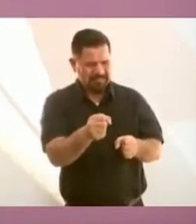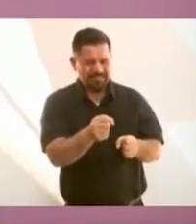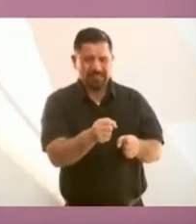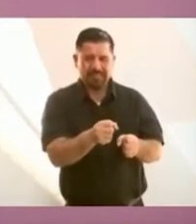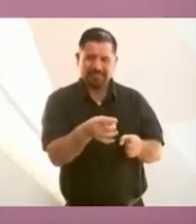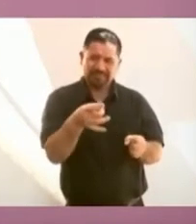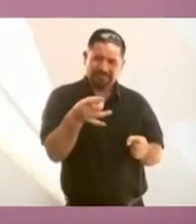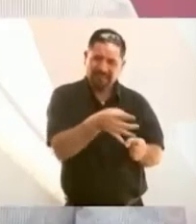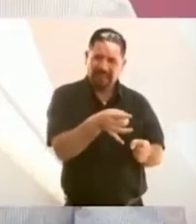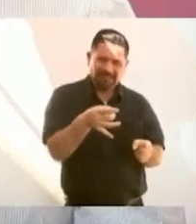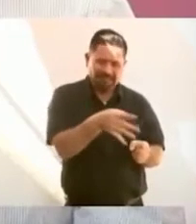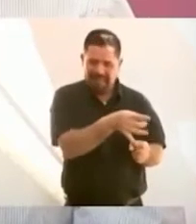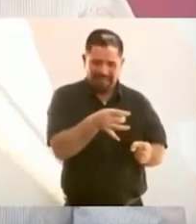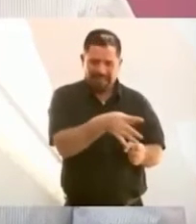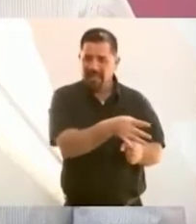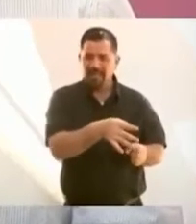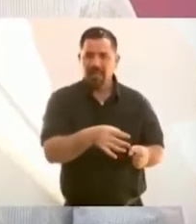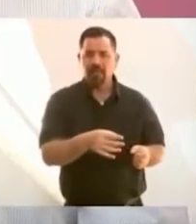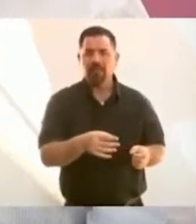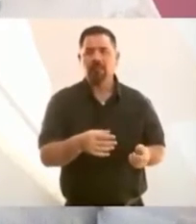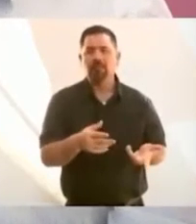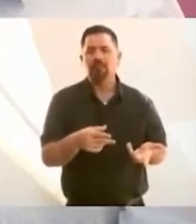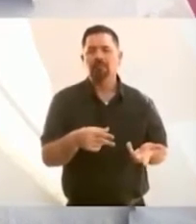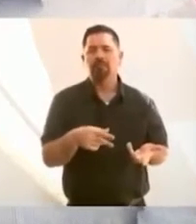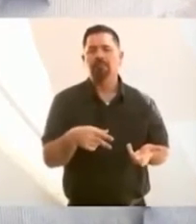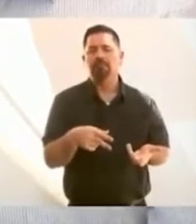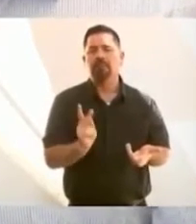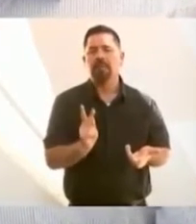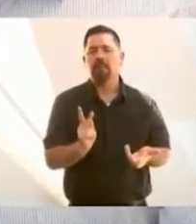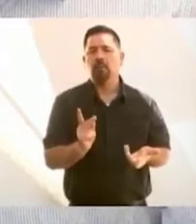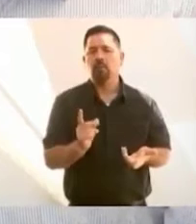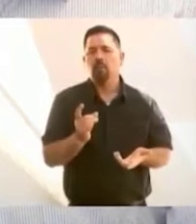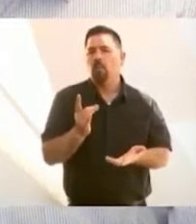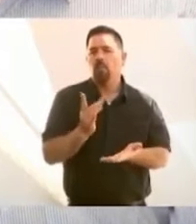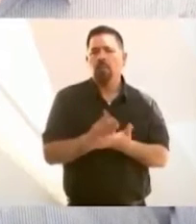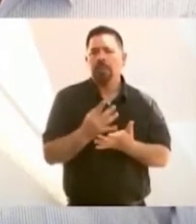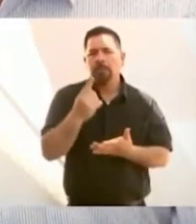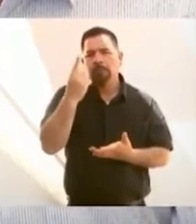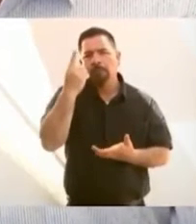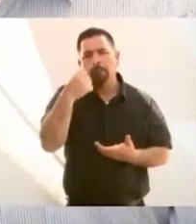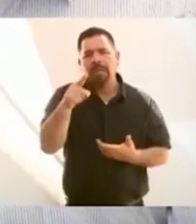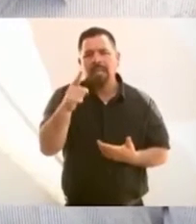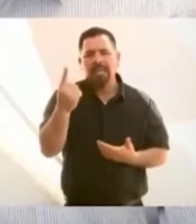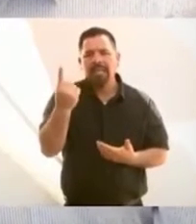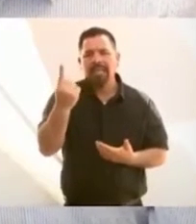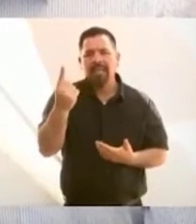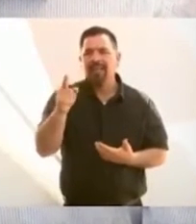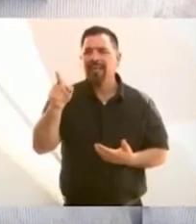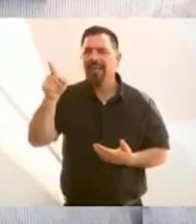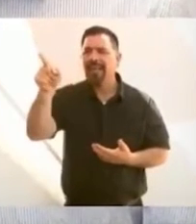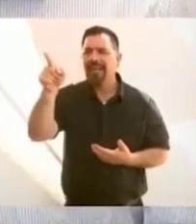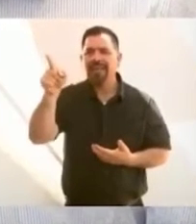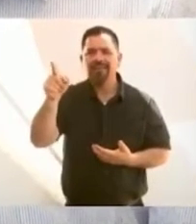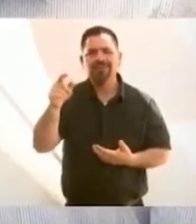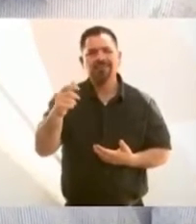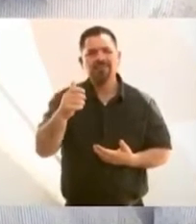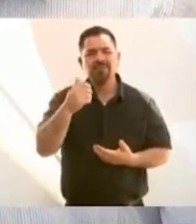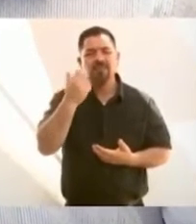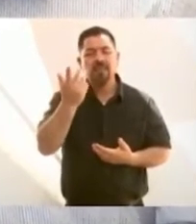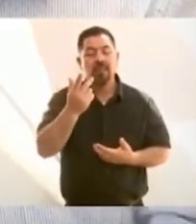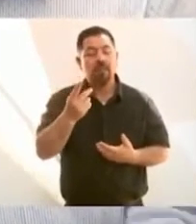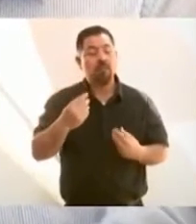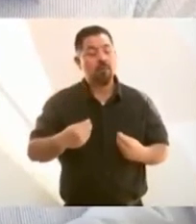pero todo en aras de la civilización, porque nuestros pueblos